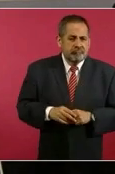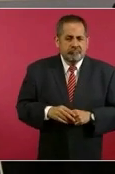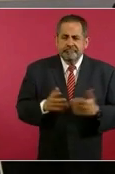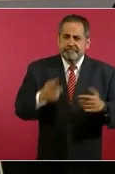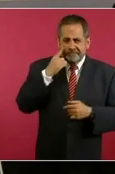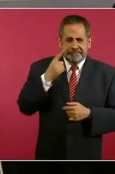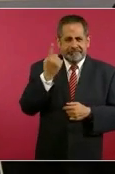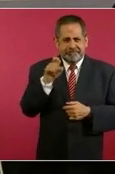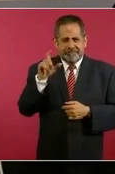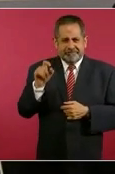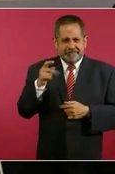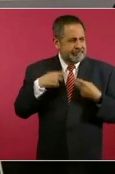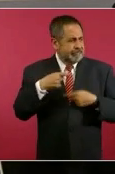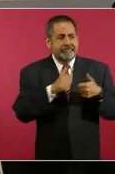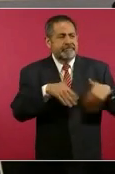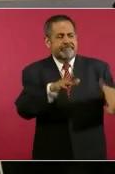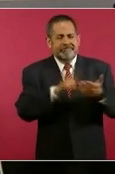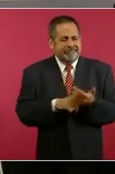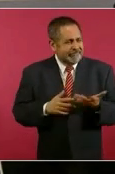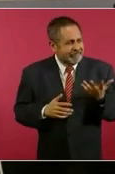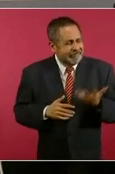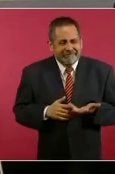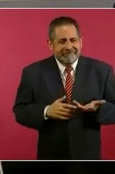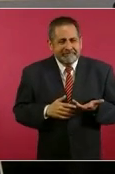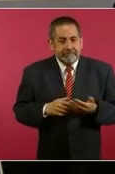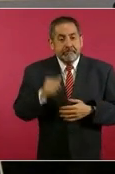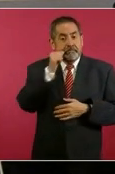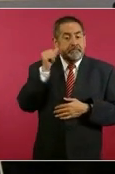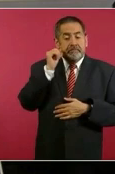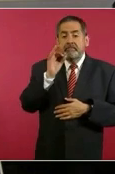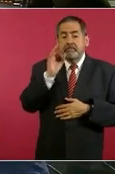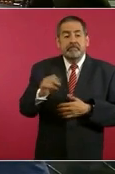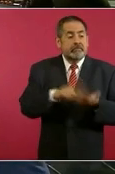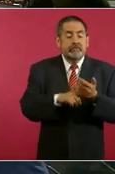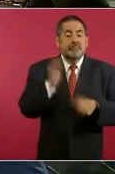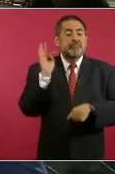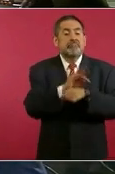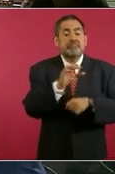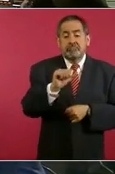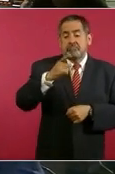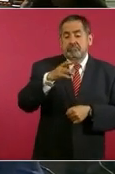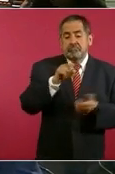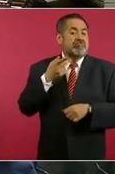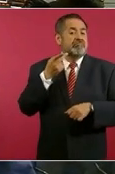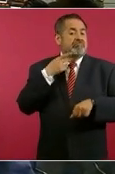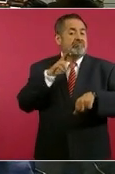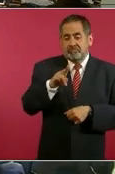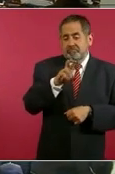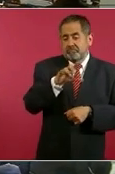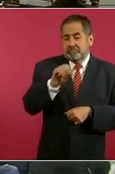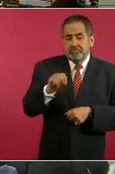los 120 liberados por el juez Ventura Ramos. Ayer mismo se concedió un amparo al ex procurador Murillo Karam.